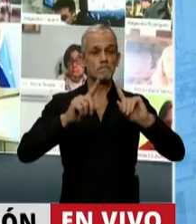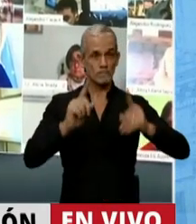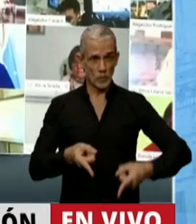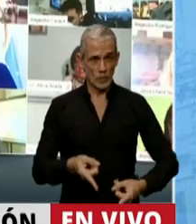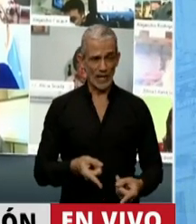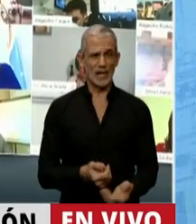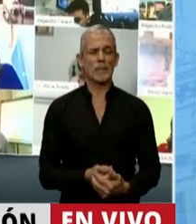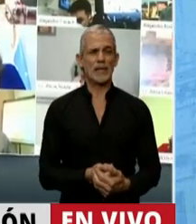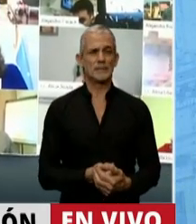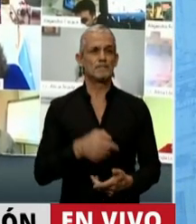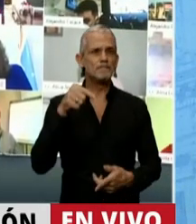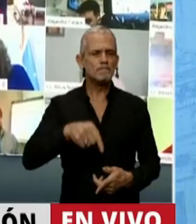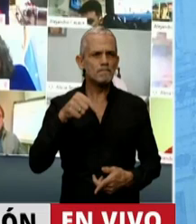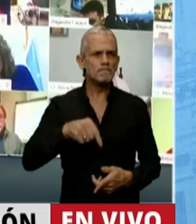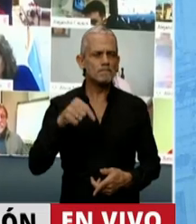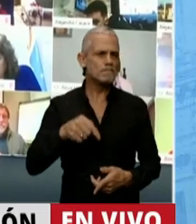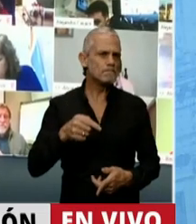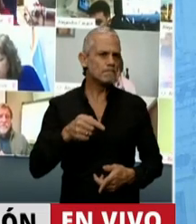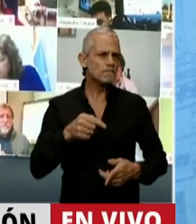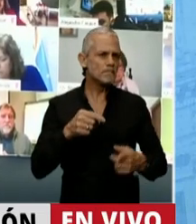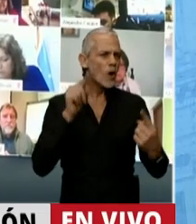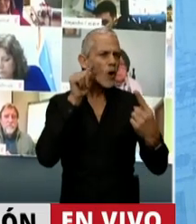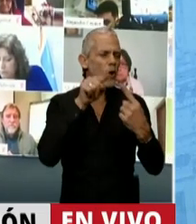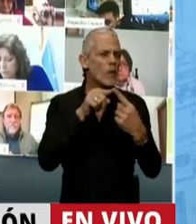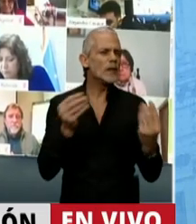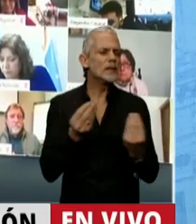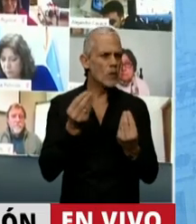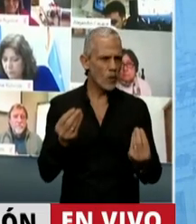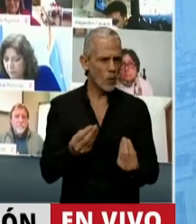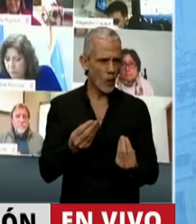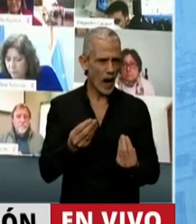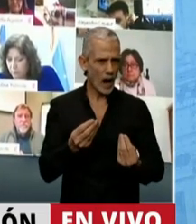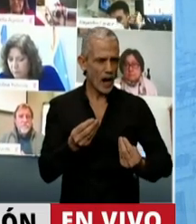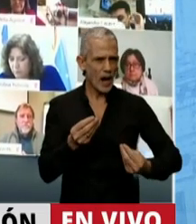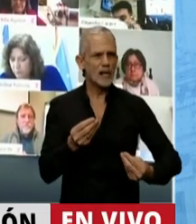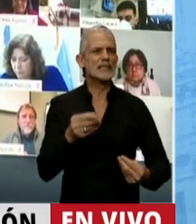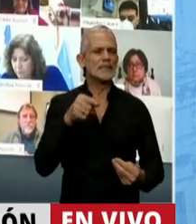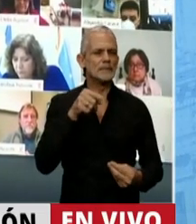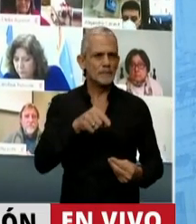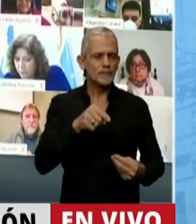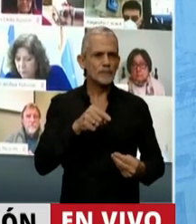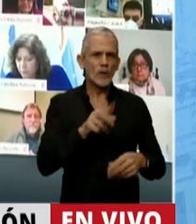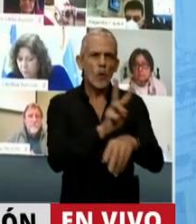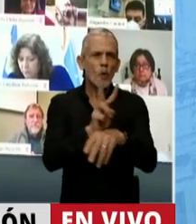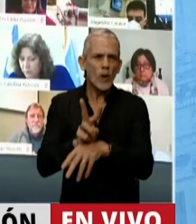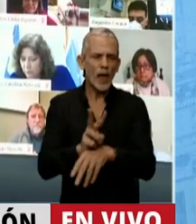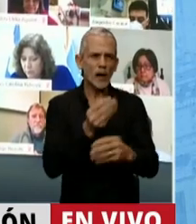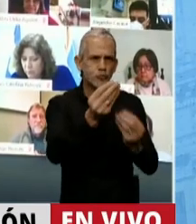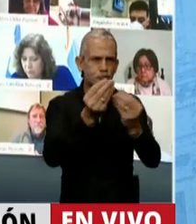Y esto está apuntado a preservar las fuentes de trabajo.